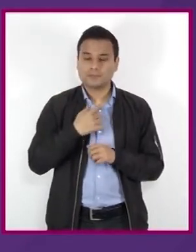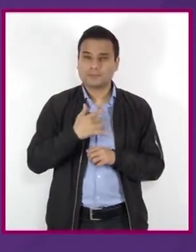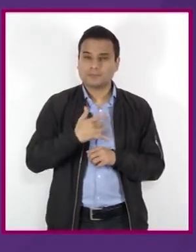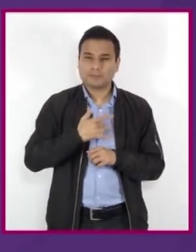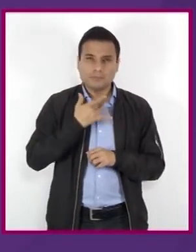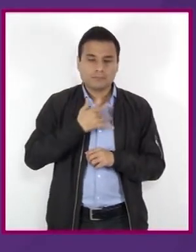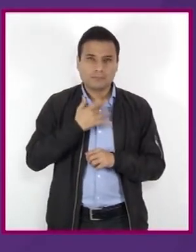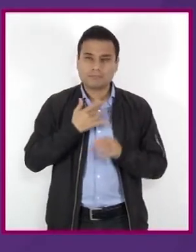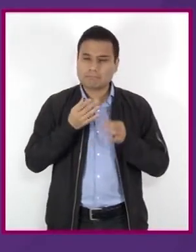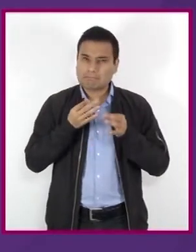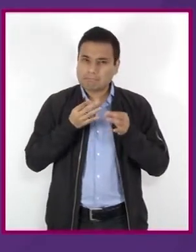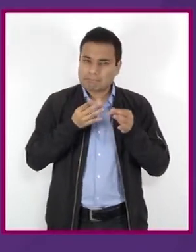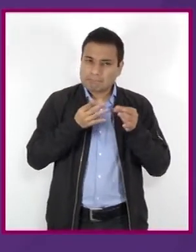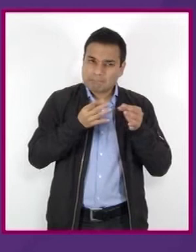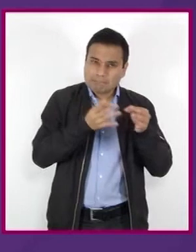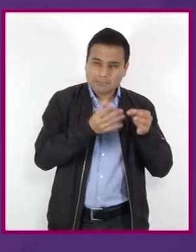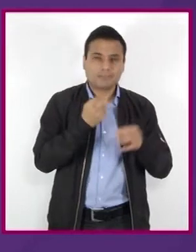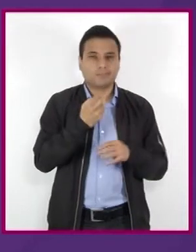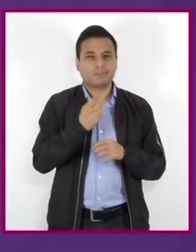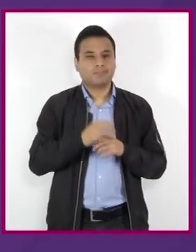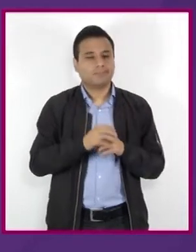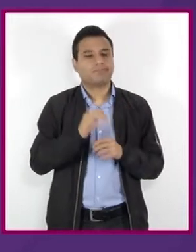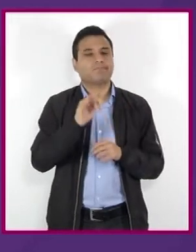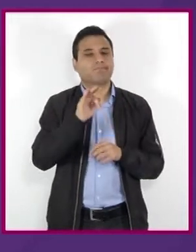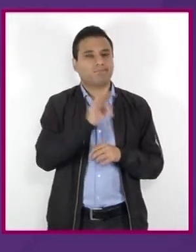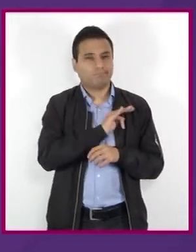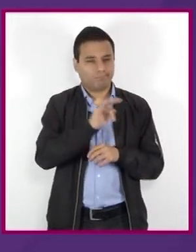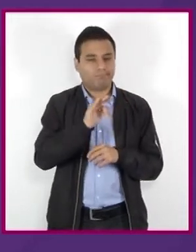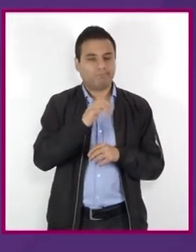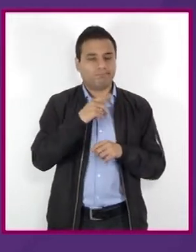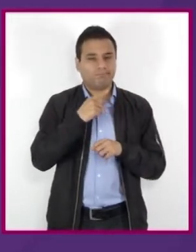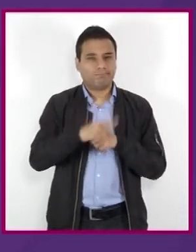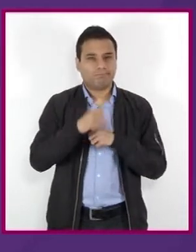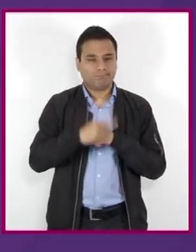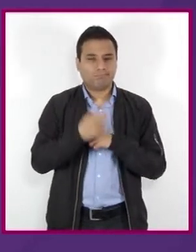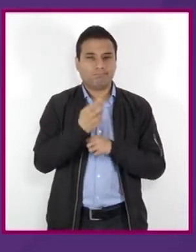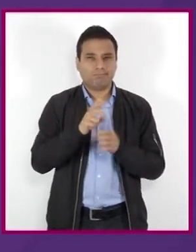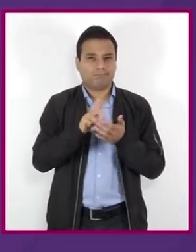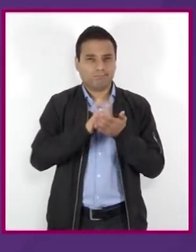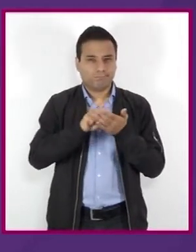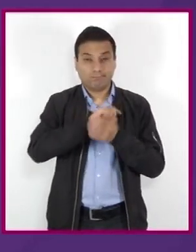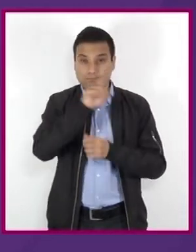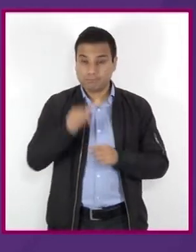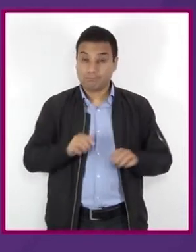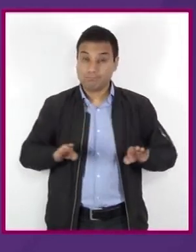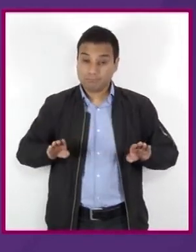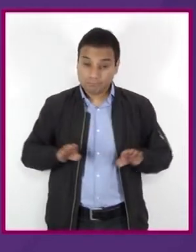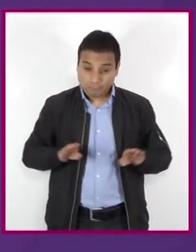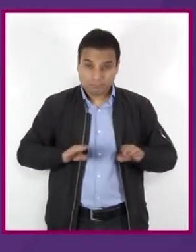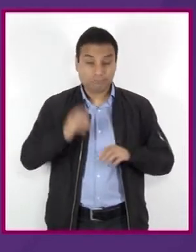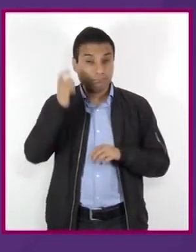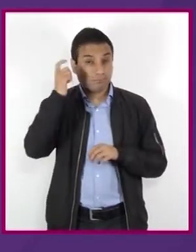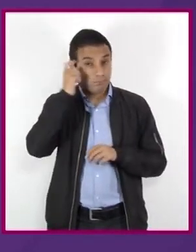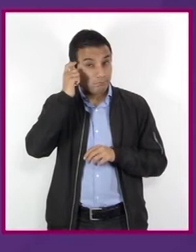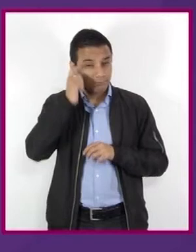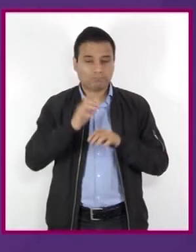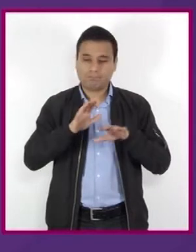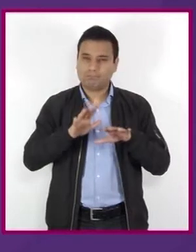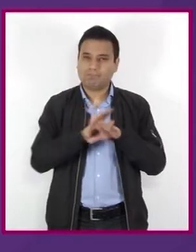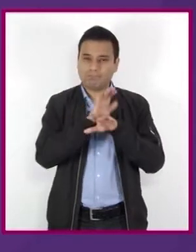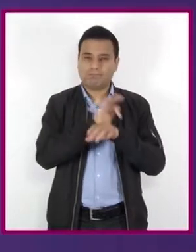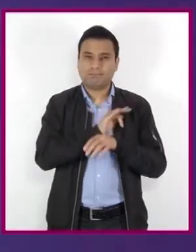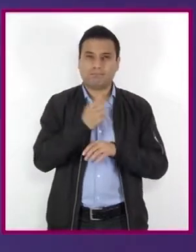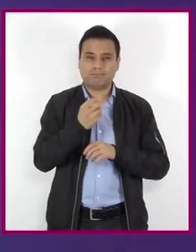cambios en la percepción, el estado de ánimo, la conciencia y el comportamiento, susceptible de ser autoadministrada.